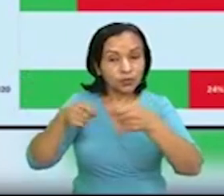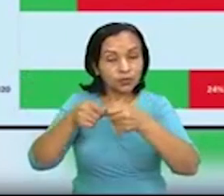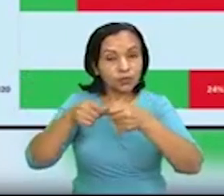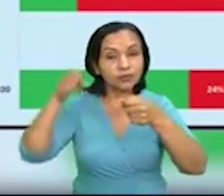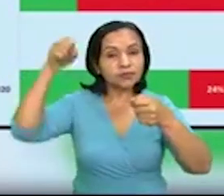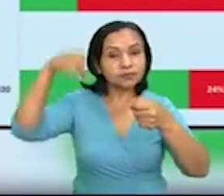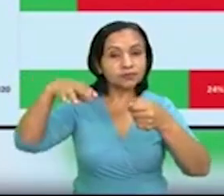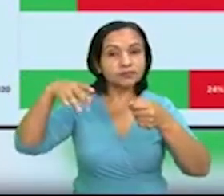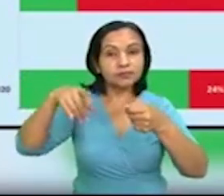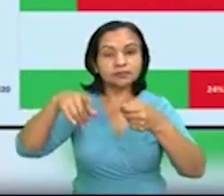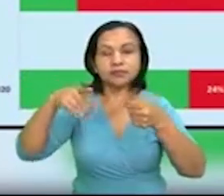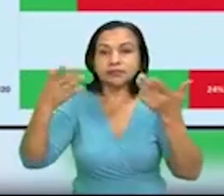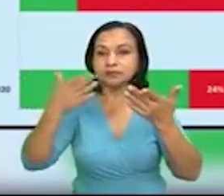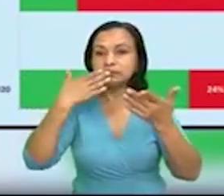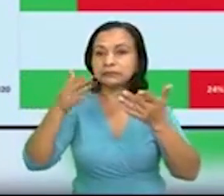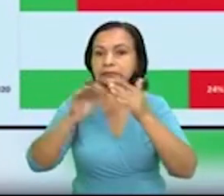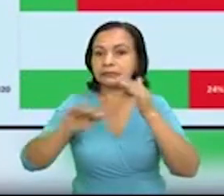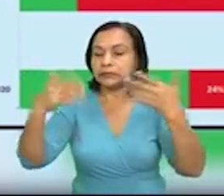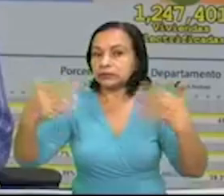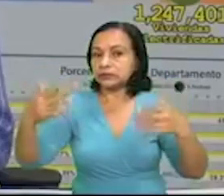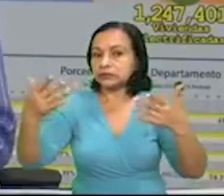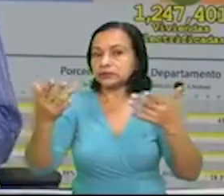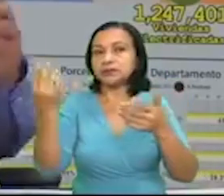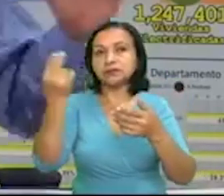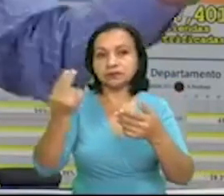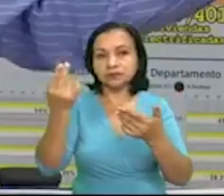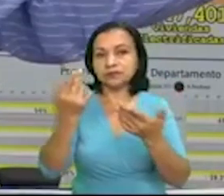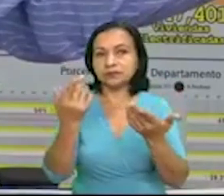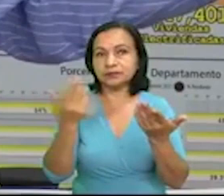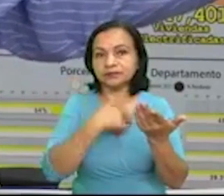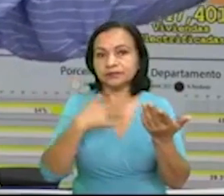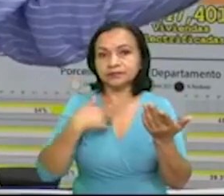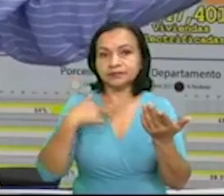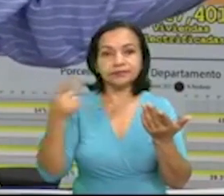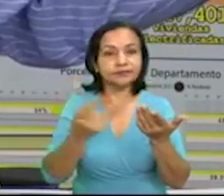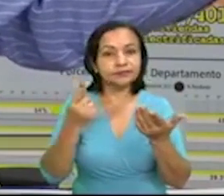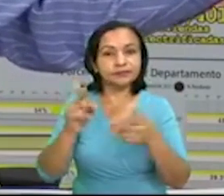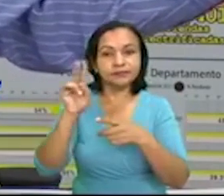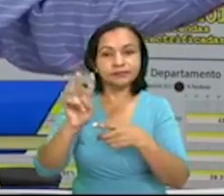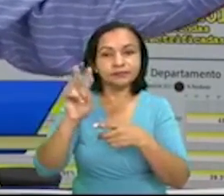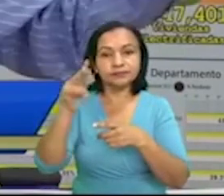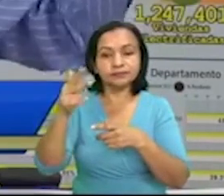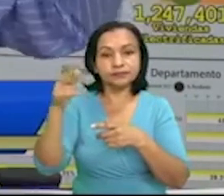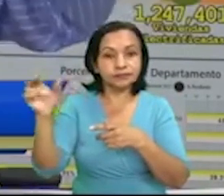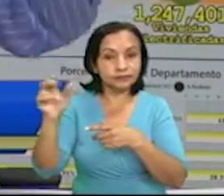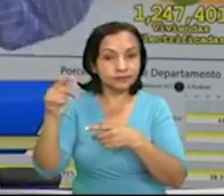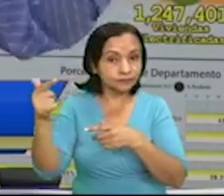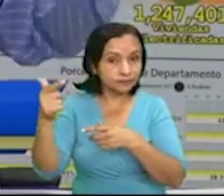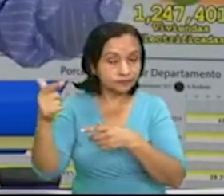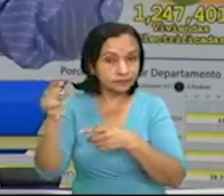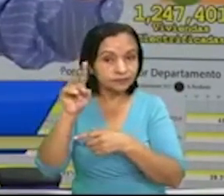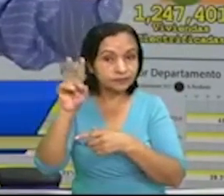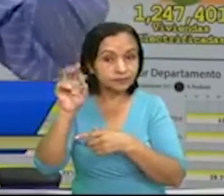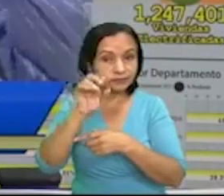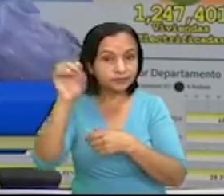inconcebible que no lo estuviéramos utilizando. Y eso es lo que tenemos instalado, los 187 megavatios que representan más de 20